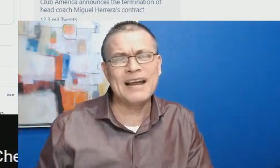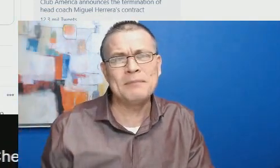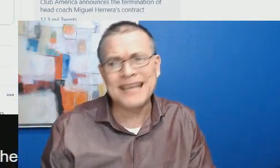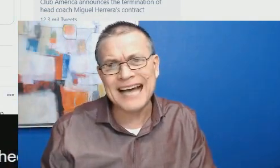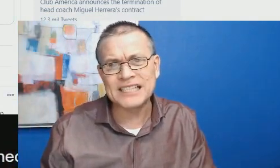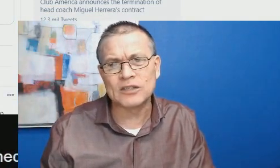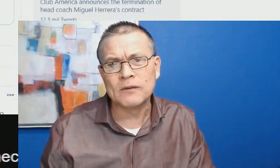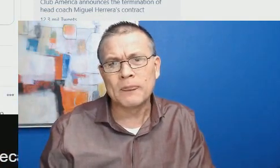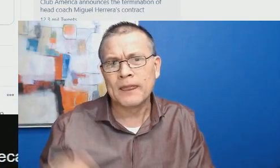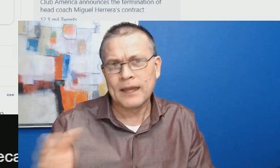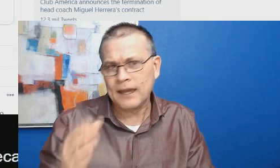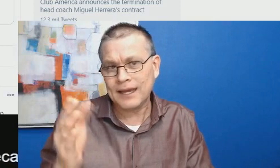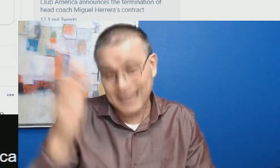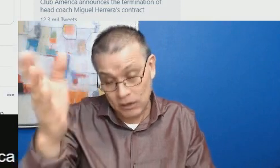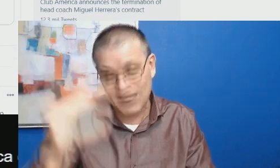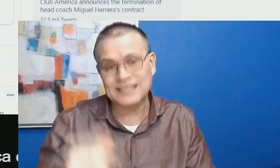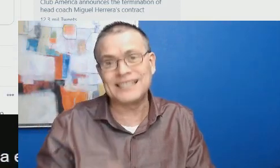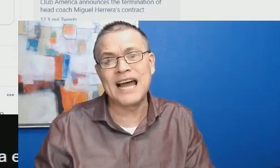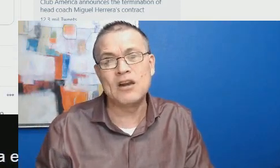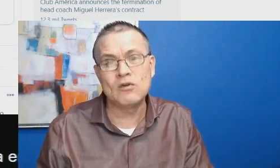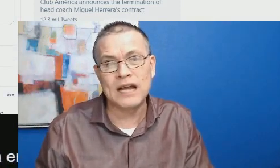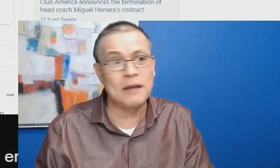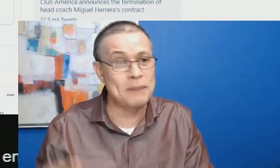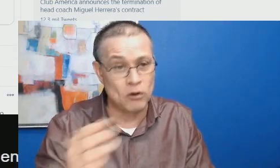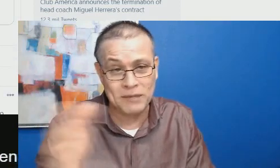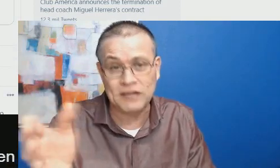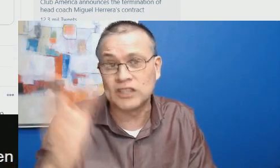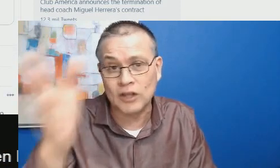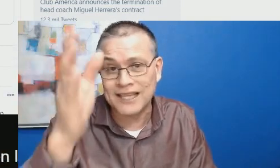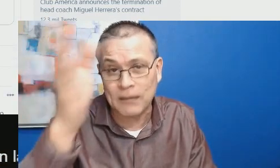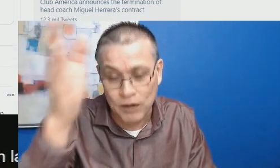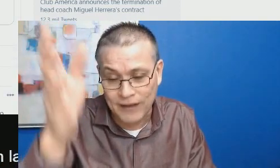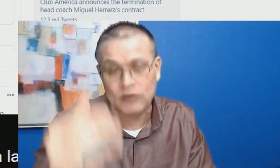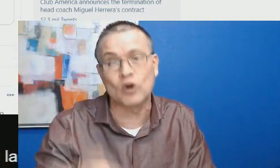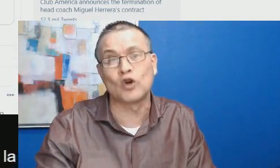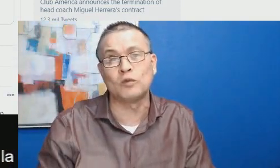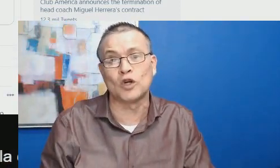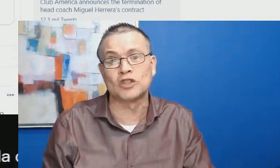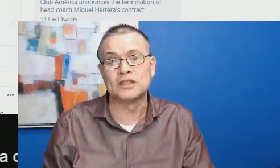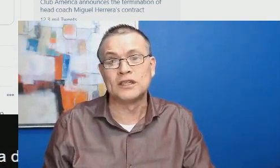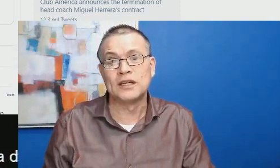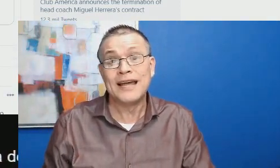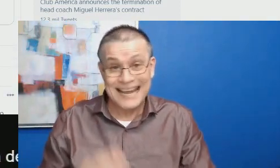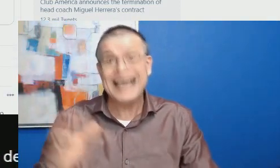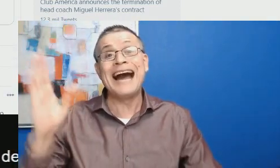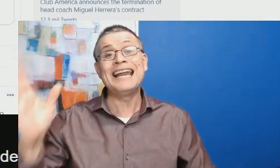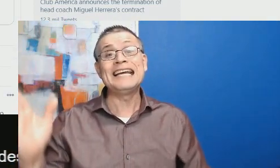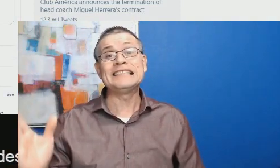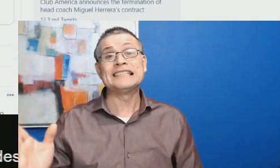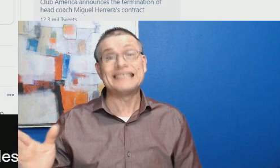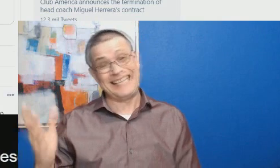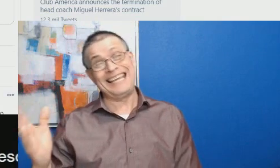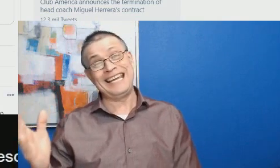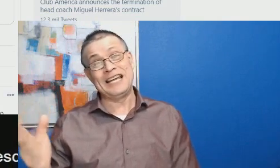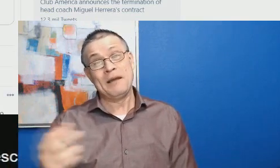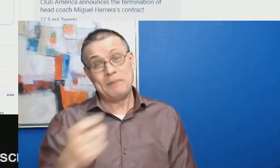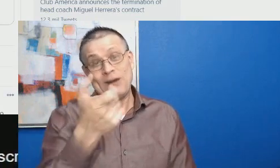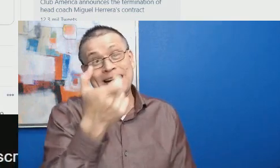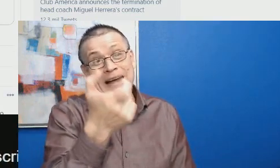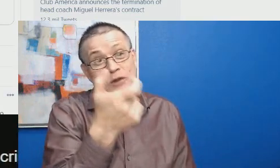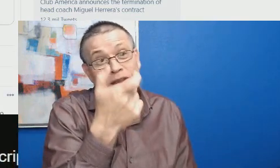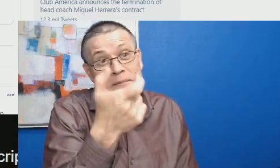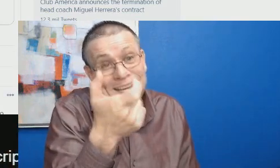gran amigazo, Genaro García, Luna, Palominos y toda esta bola de corruptos. Leales, sí,